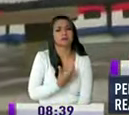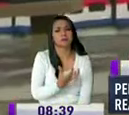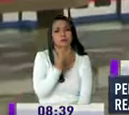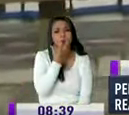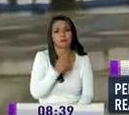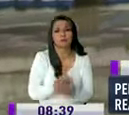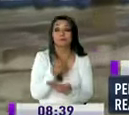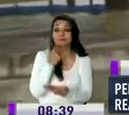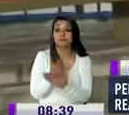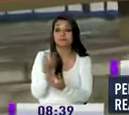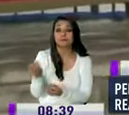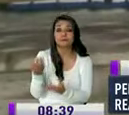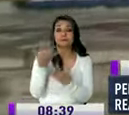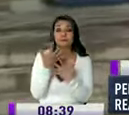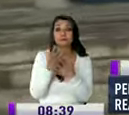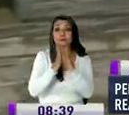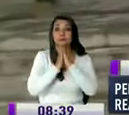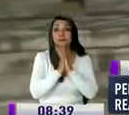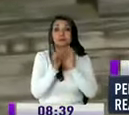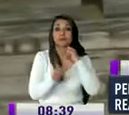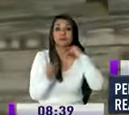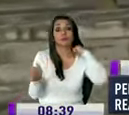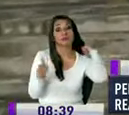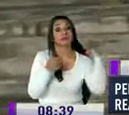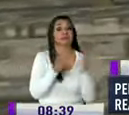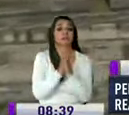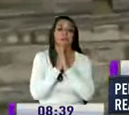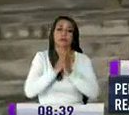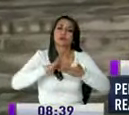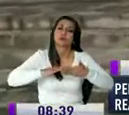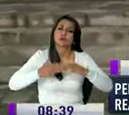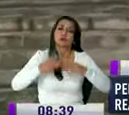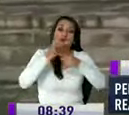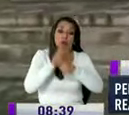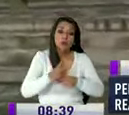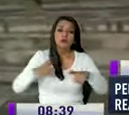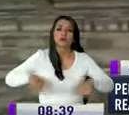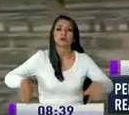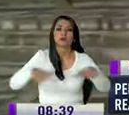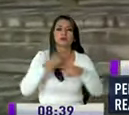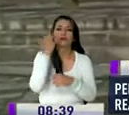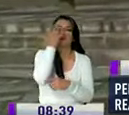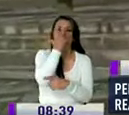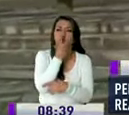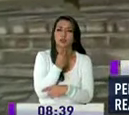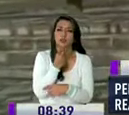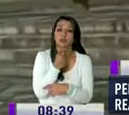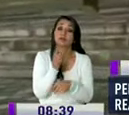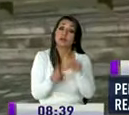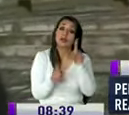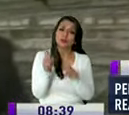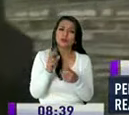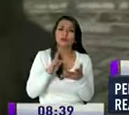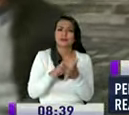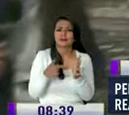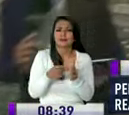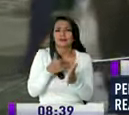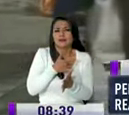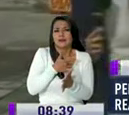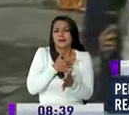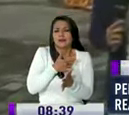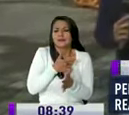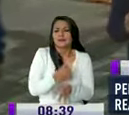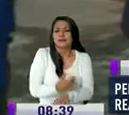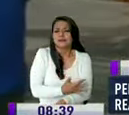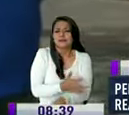tu información hacer un llamado a la ciudadanía a la comunidad para cuidar estos espacios que representan para muchas personas algo